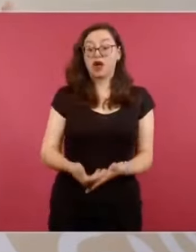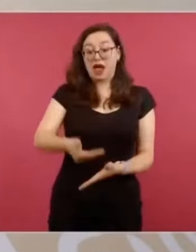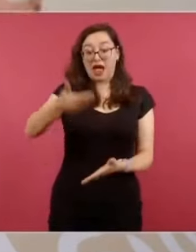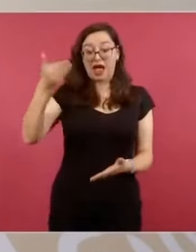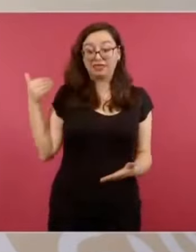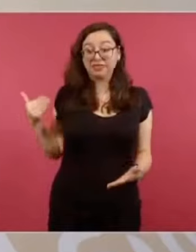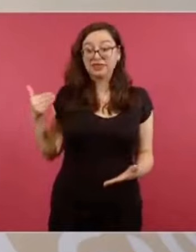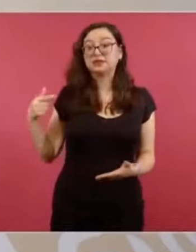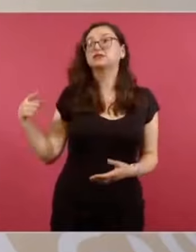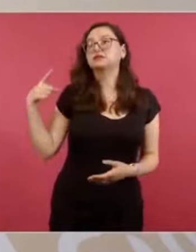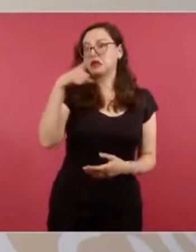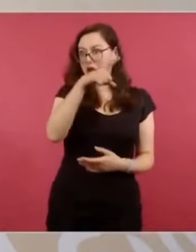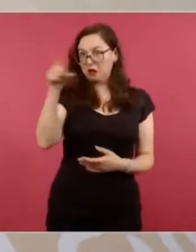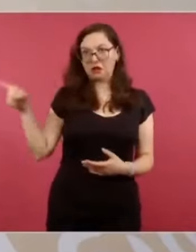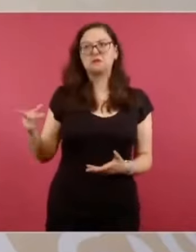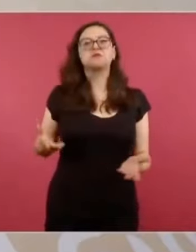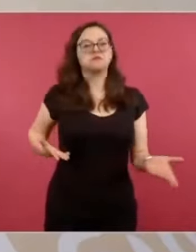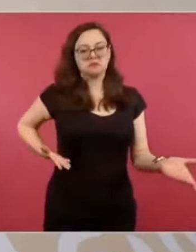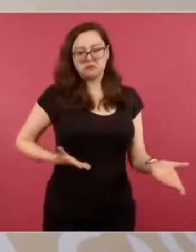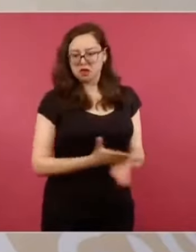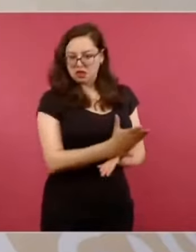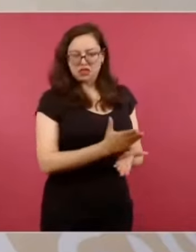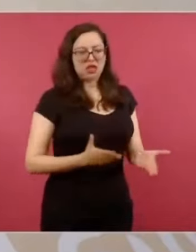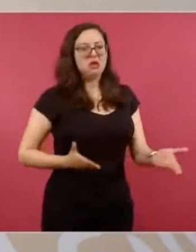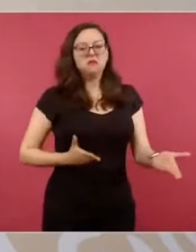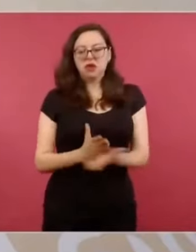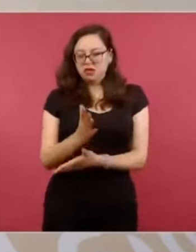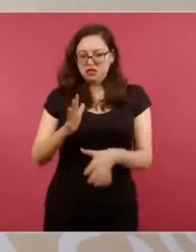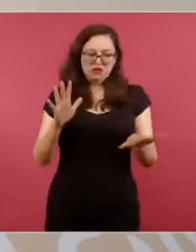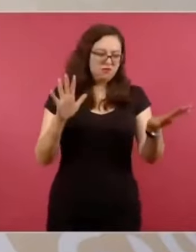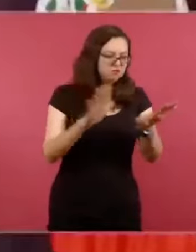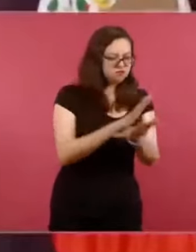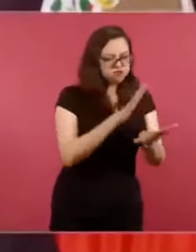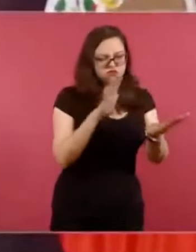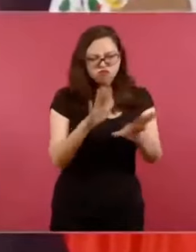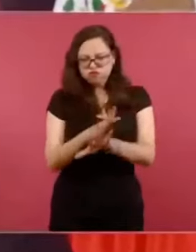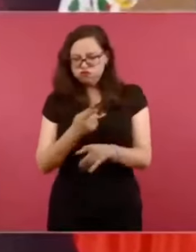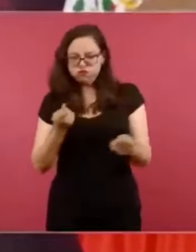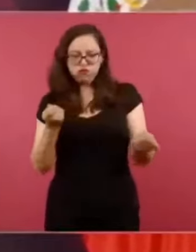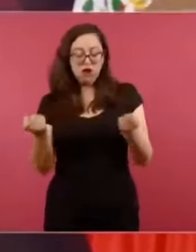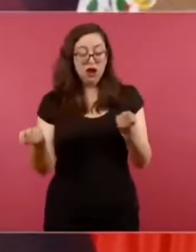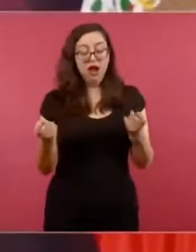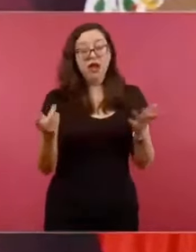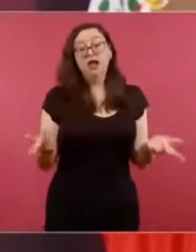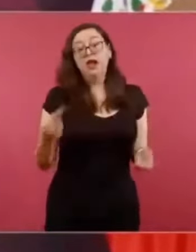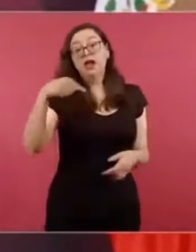ser universal,